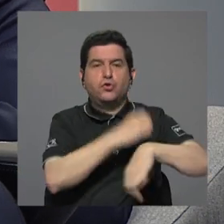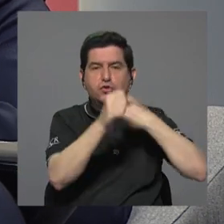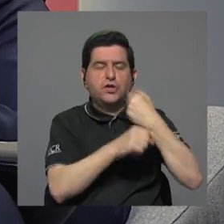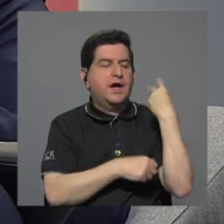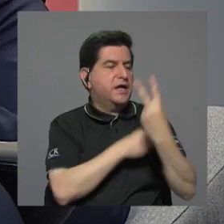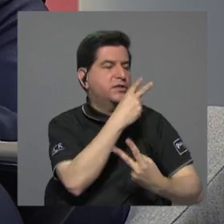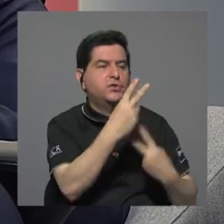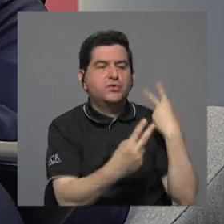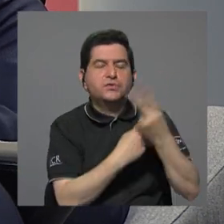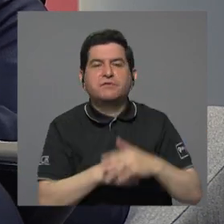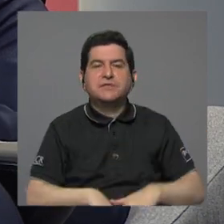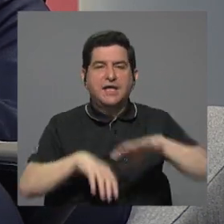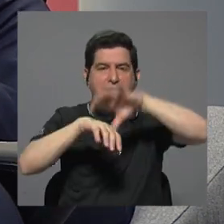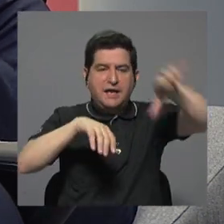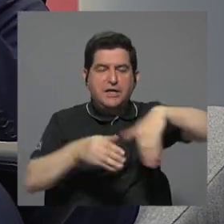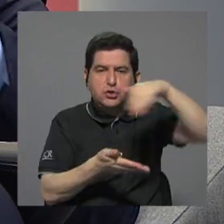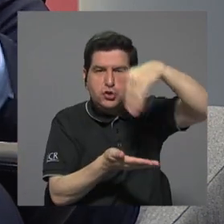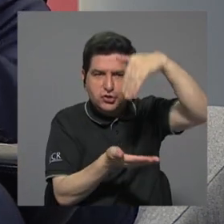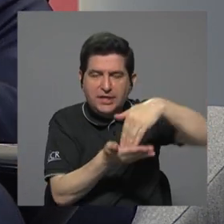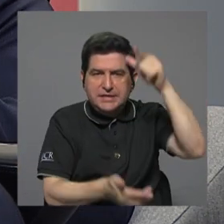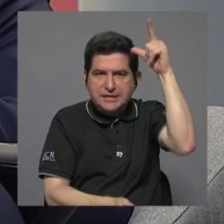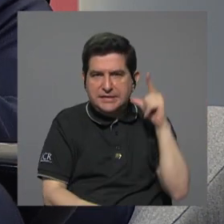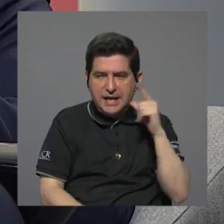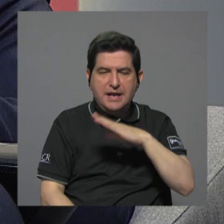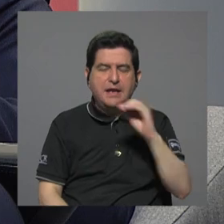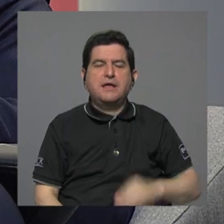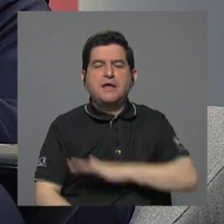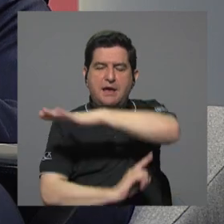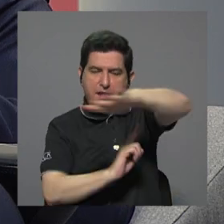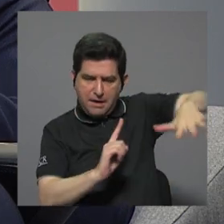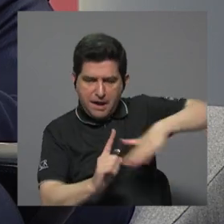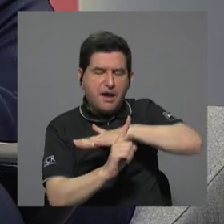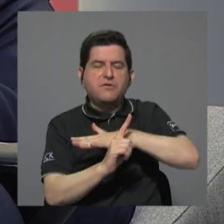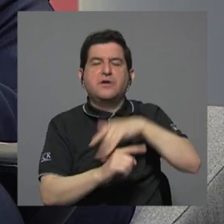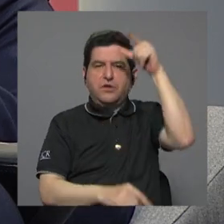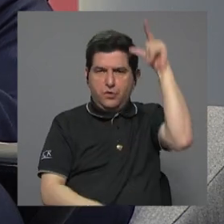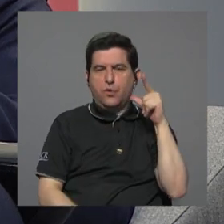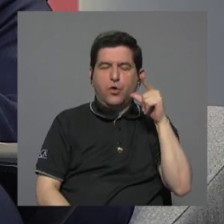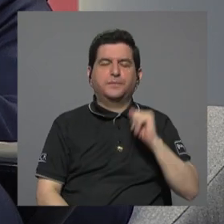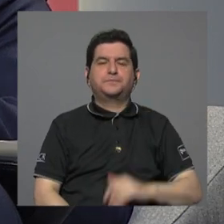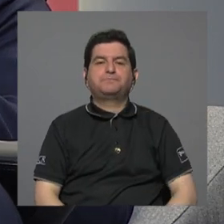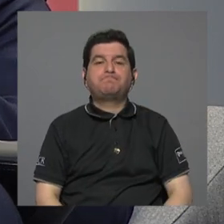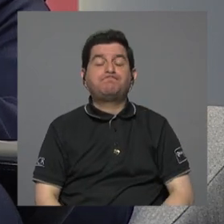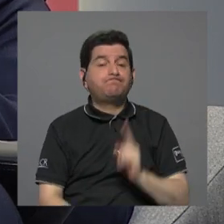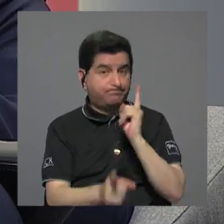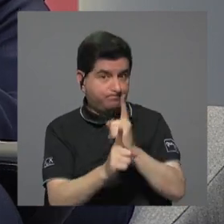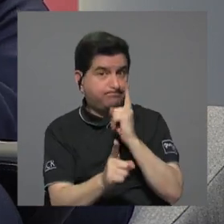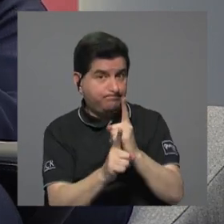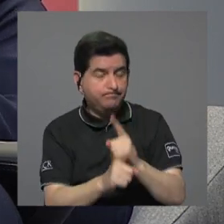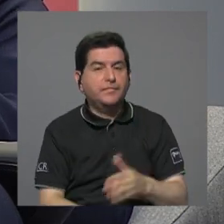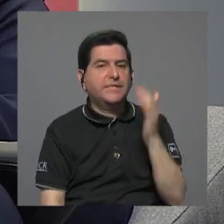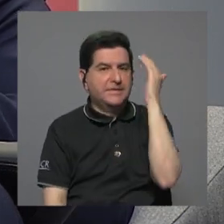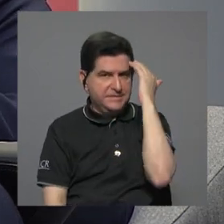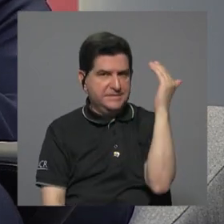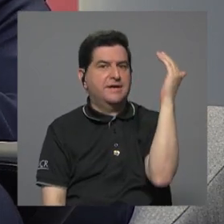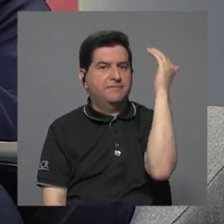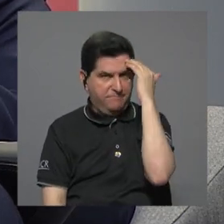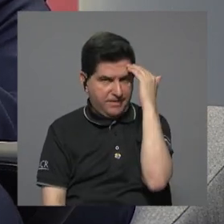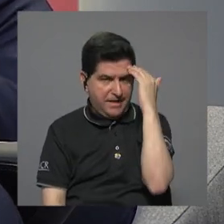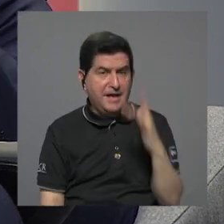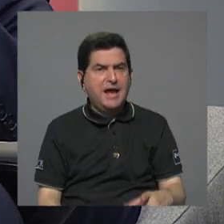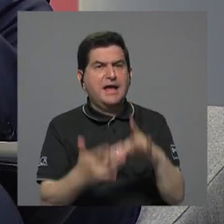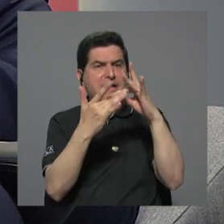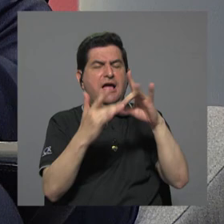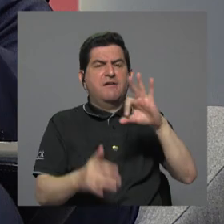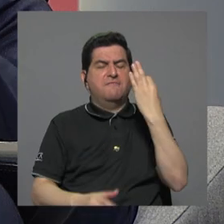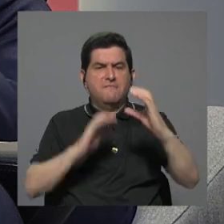visitando el cantón central de Limón y los cantones aledaños a Limón. Efectivamente, tenemos conocimiento, sobre todo